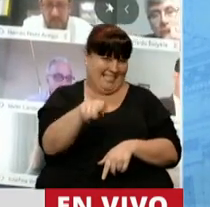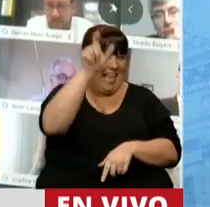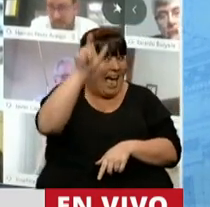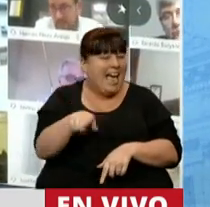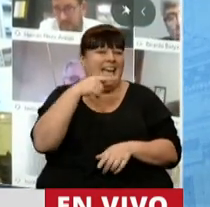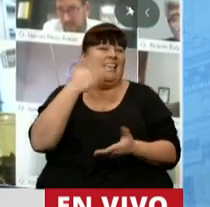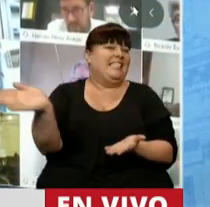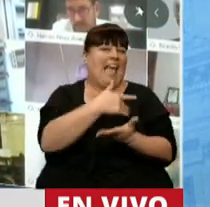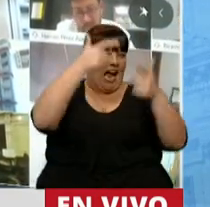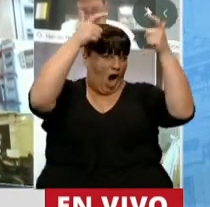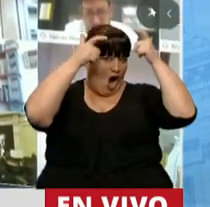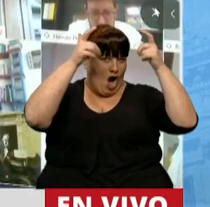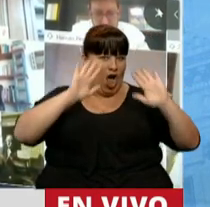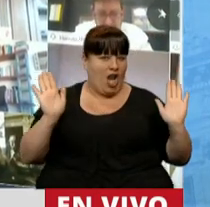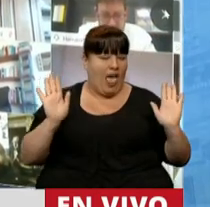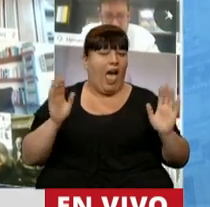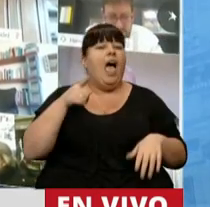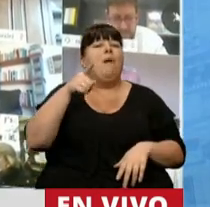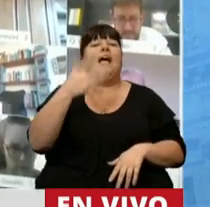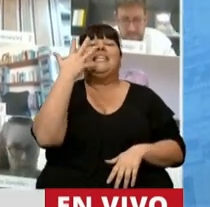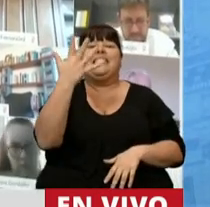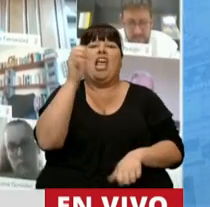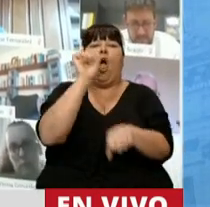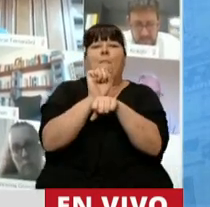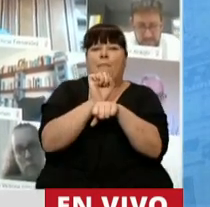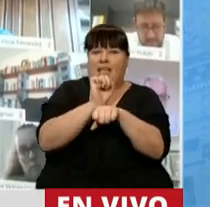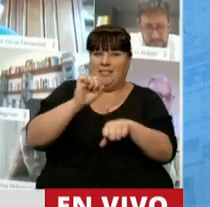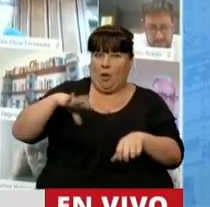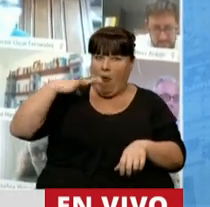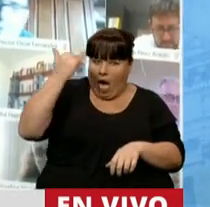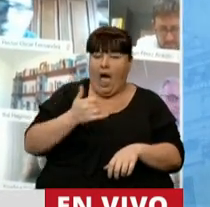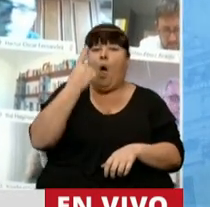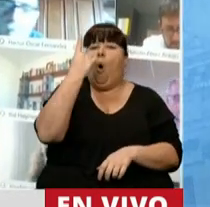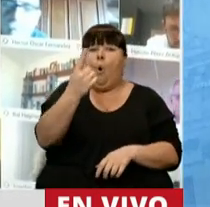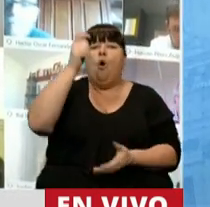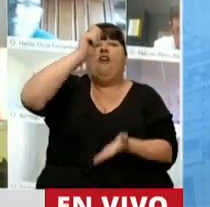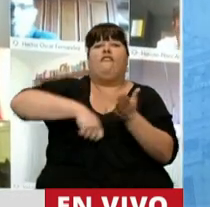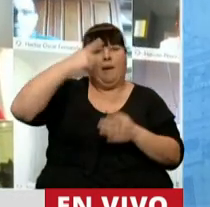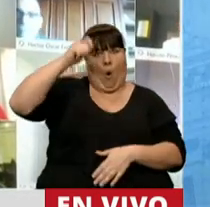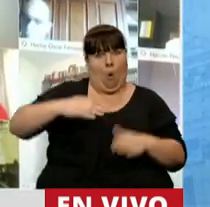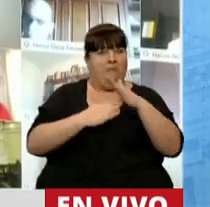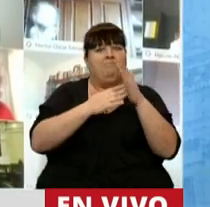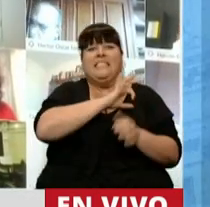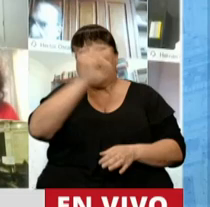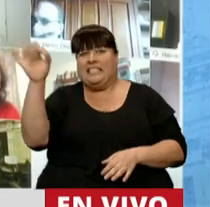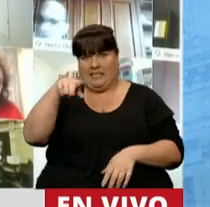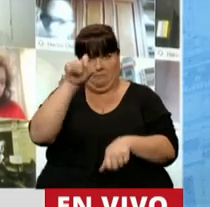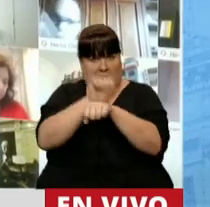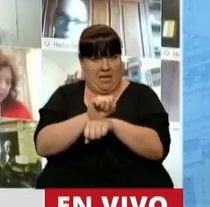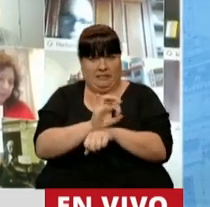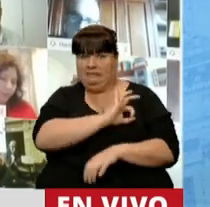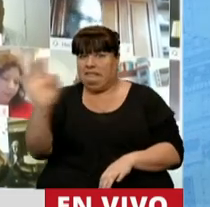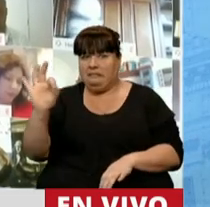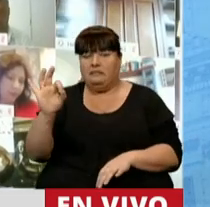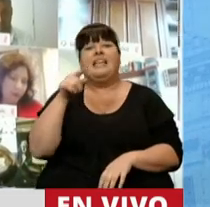A esa quítele la coronita. Porque tiene 5 prisiones preventivas, una refrendada por la Corte, y no pasó ni un día en la